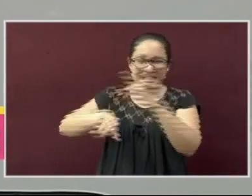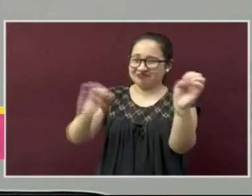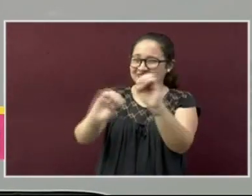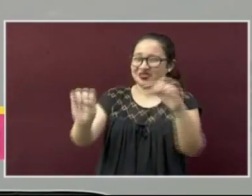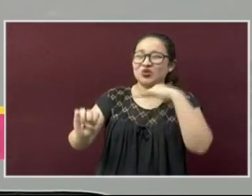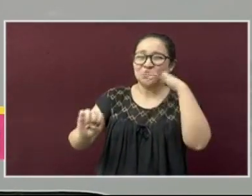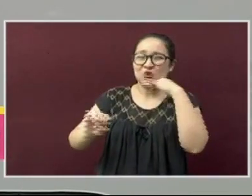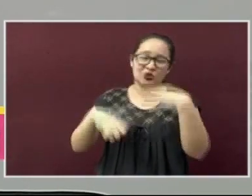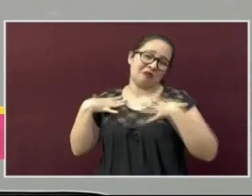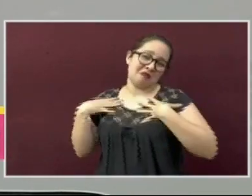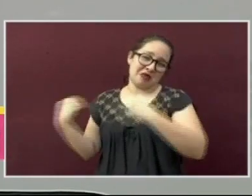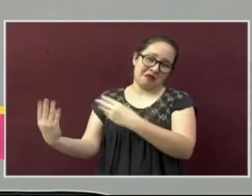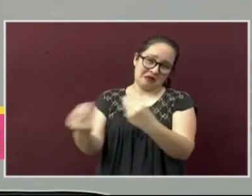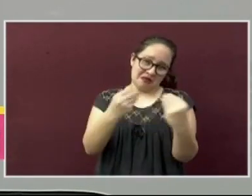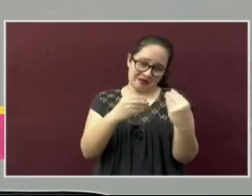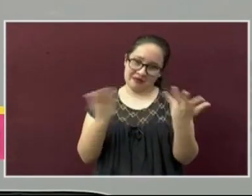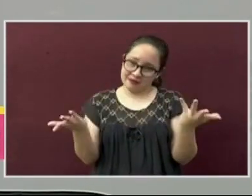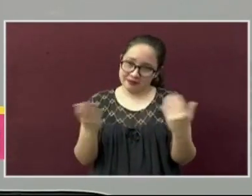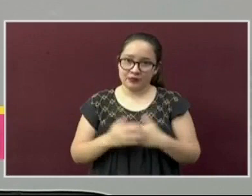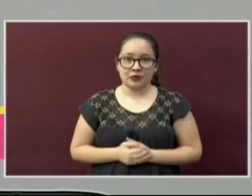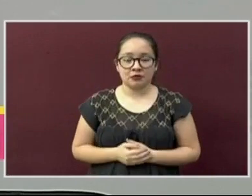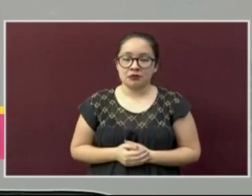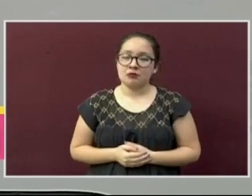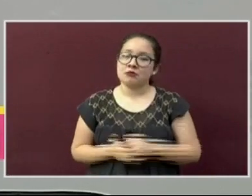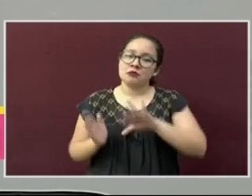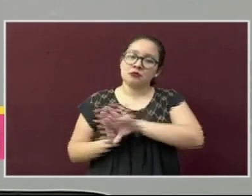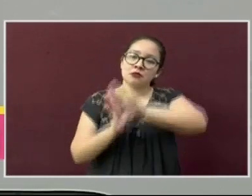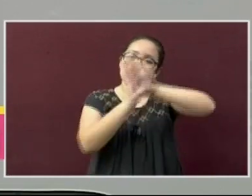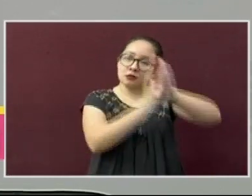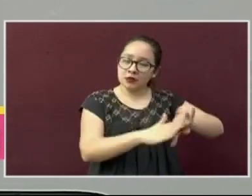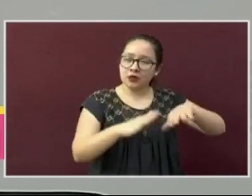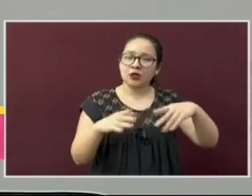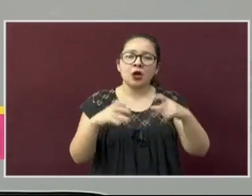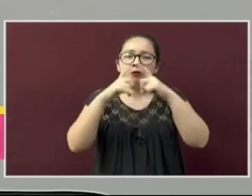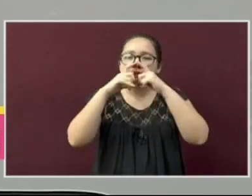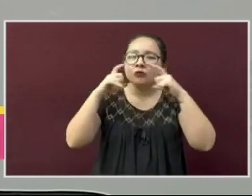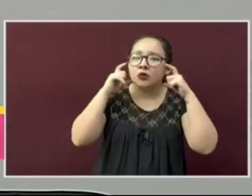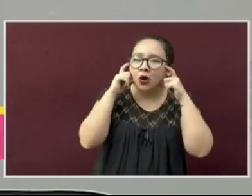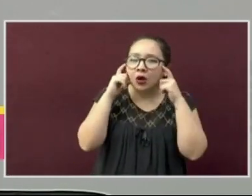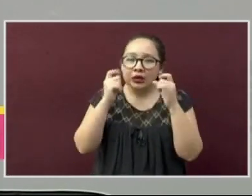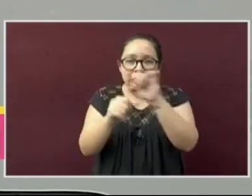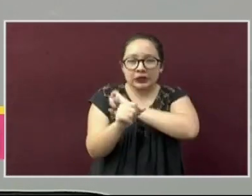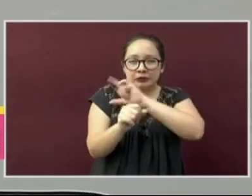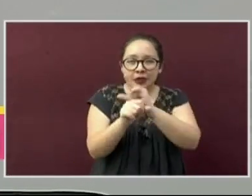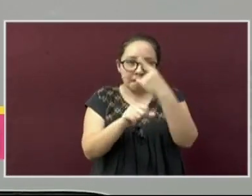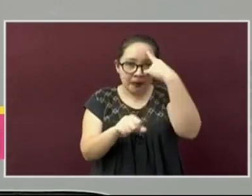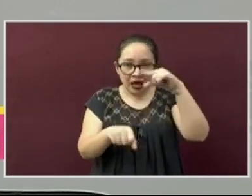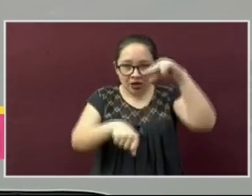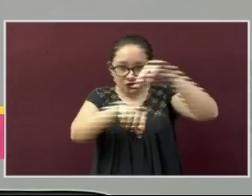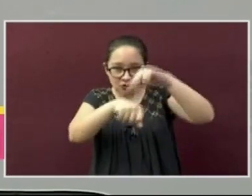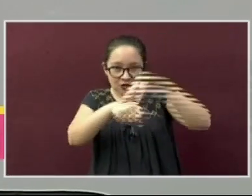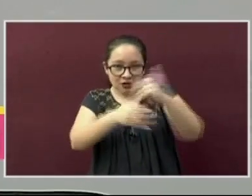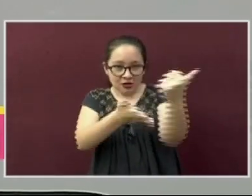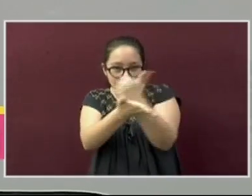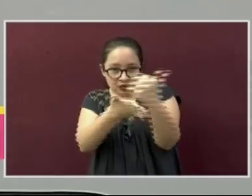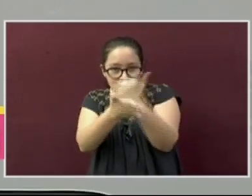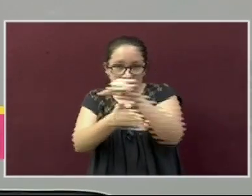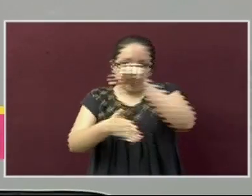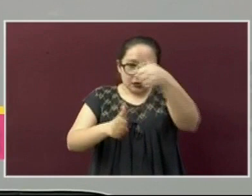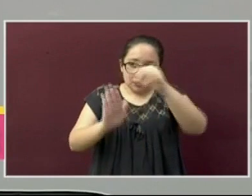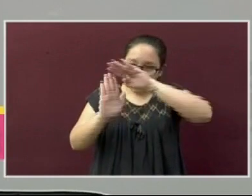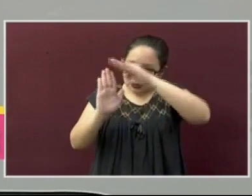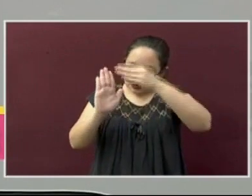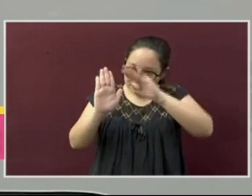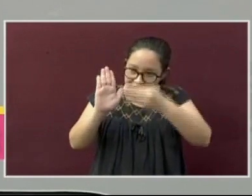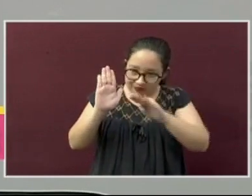contaminarse. Ahora bien, los cubrebocas de grado médico, como las mascarillas azules, los de pliegues o incluso